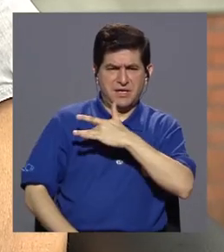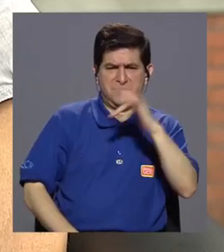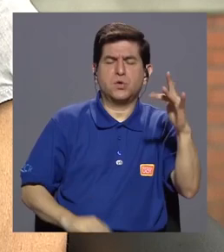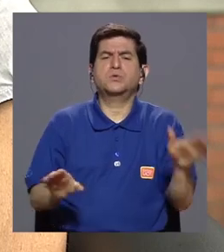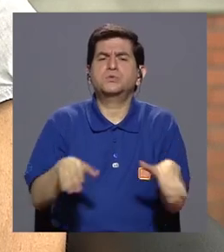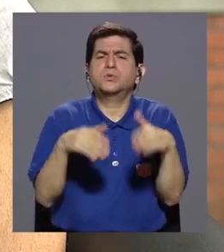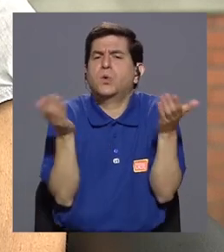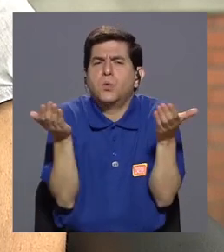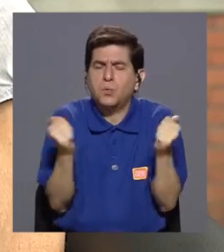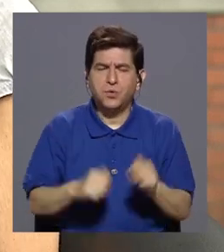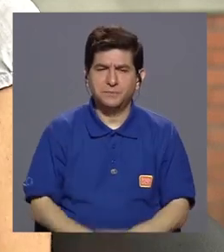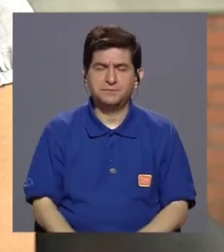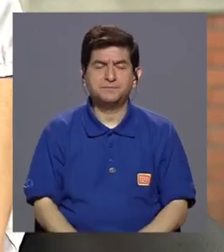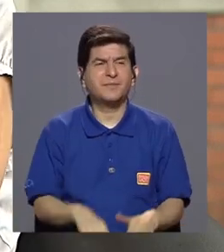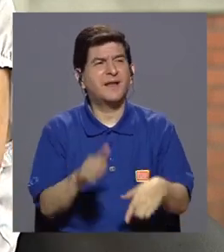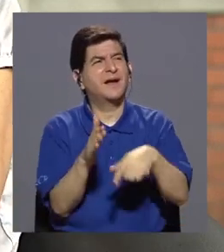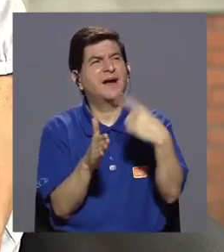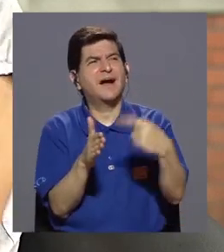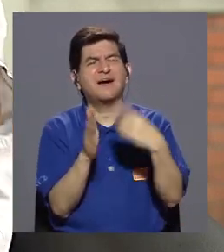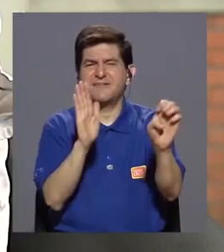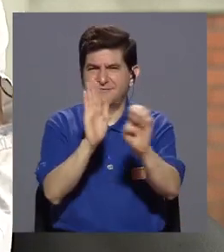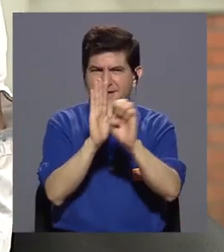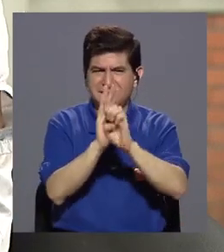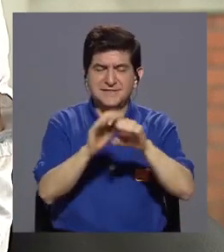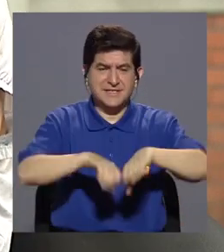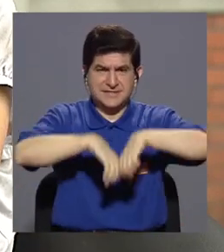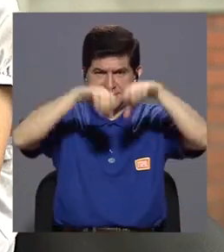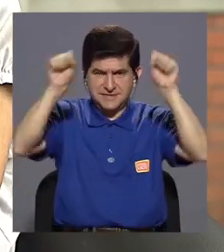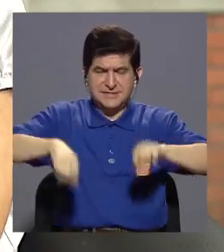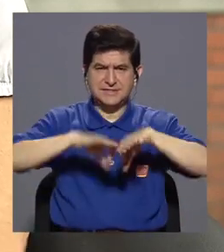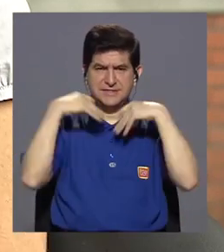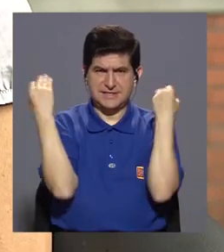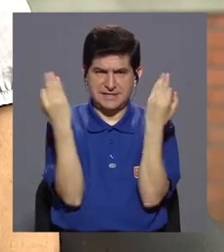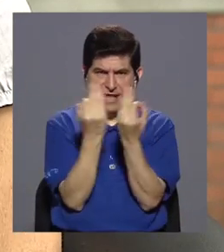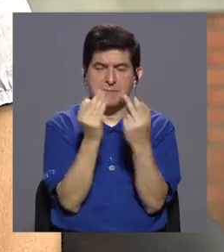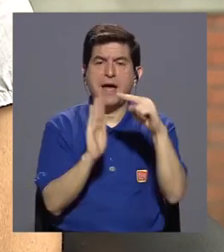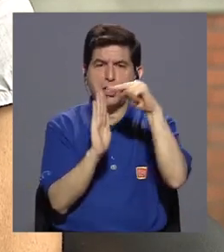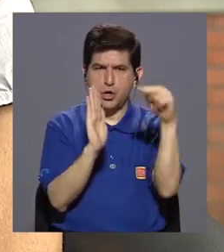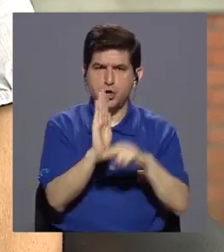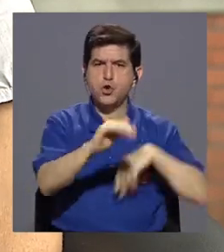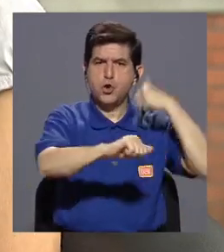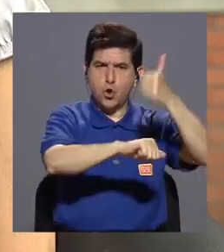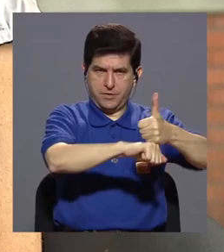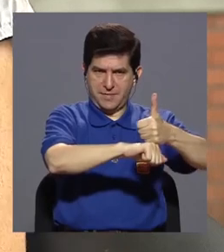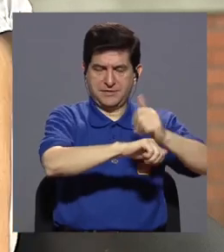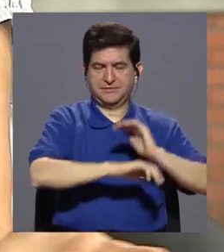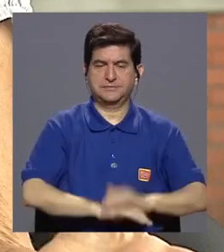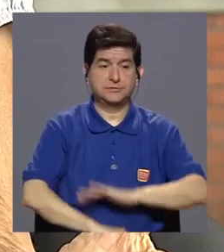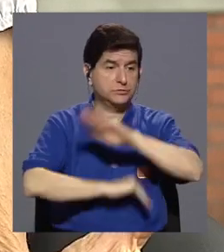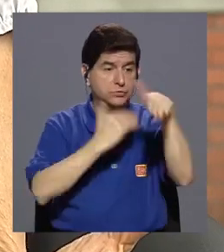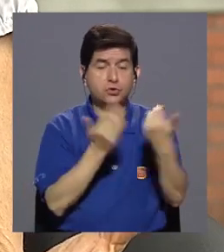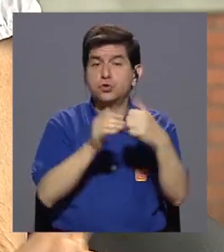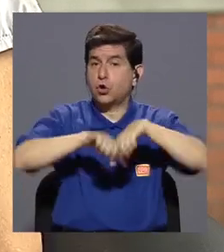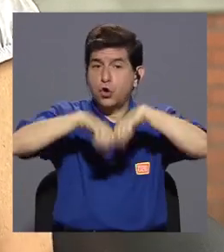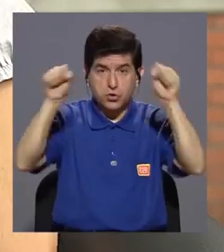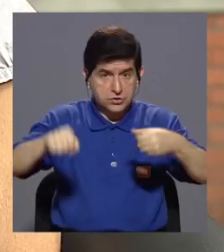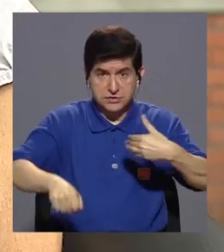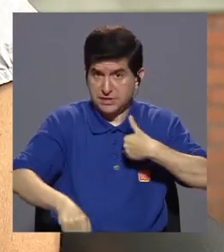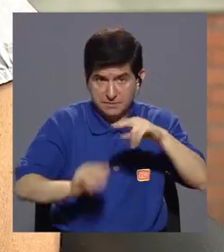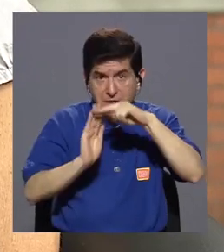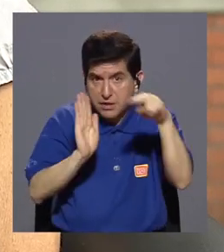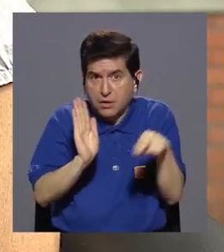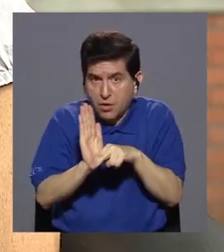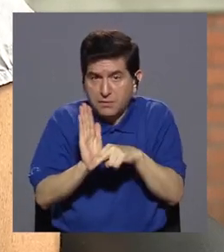porque muchas veces, por ejemplo, en un sistema familiar hay normas. Todos los sistemas tienen normas.